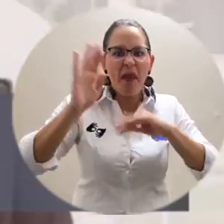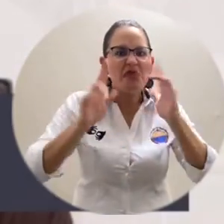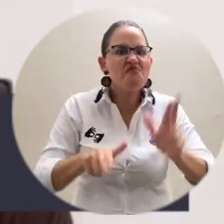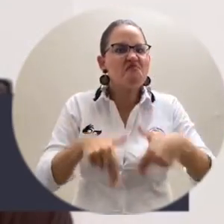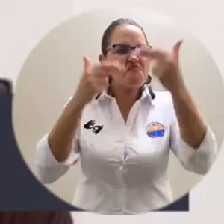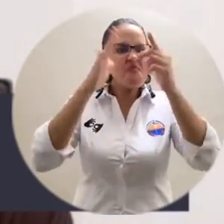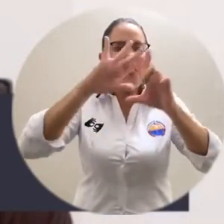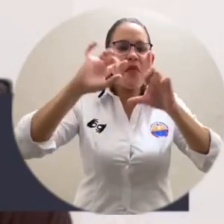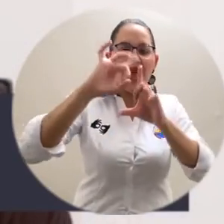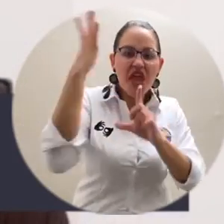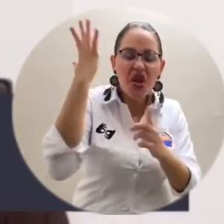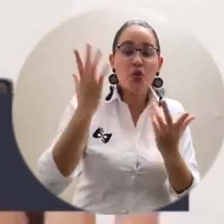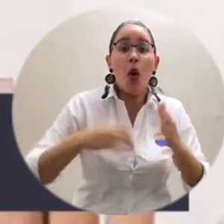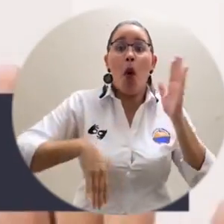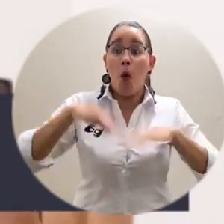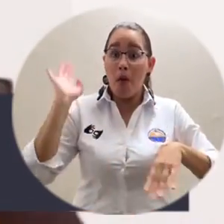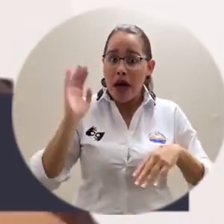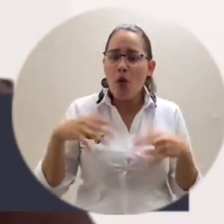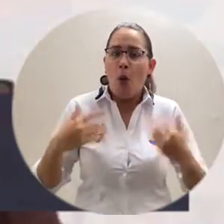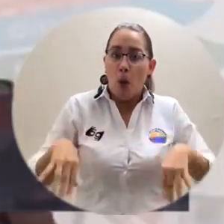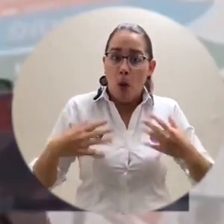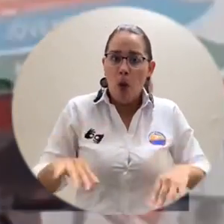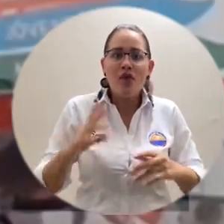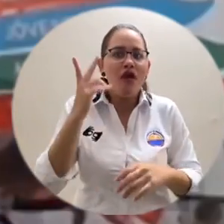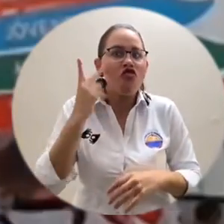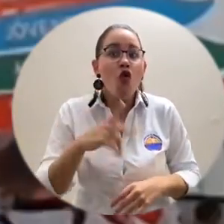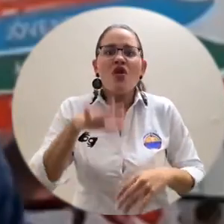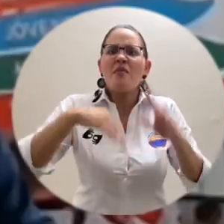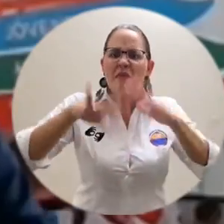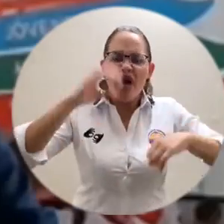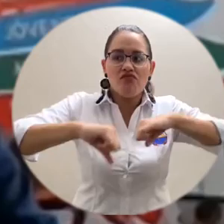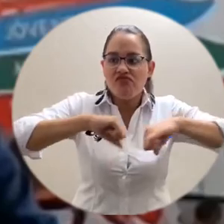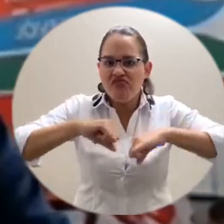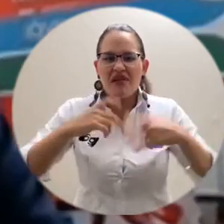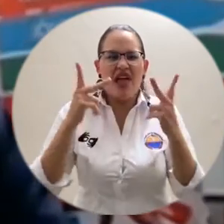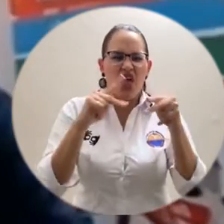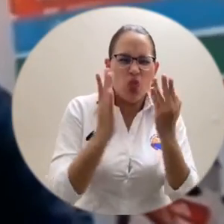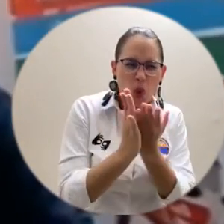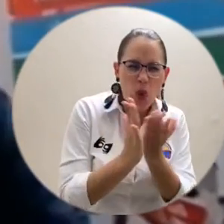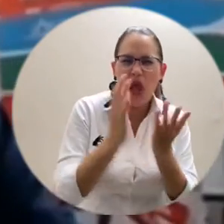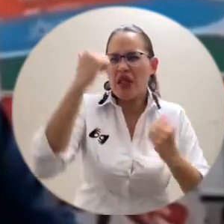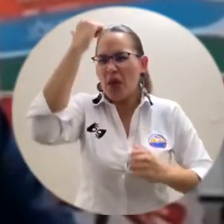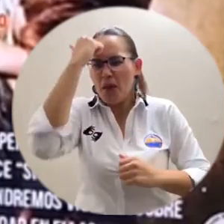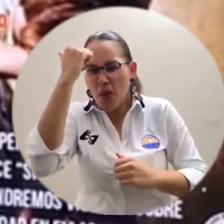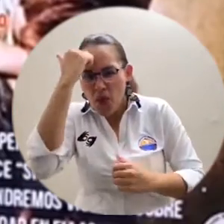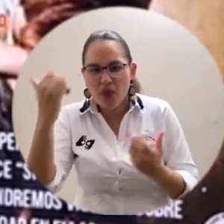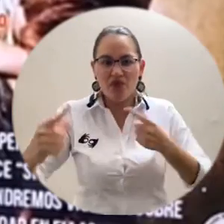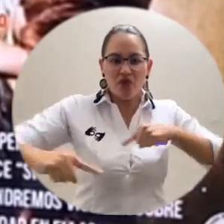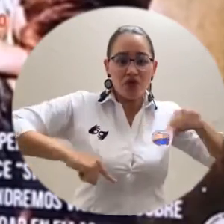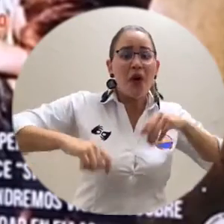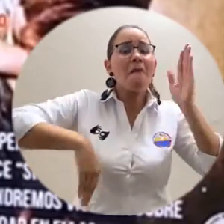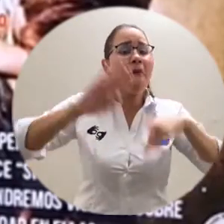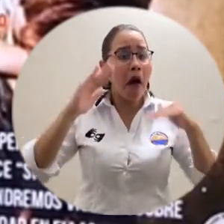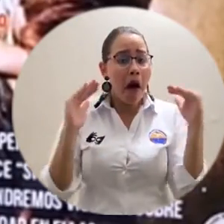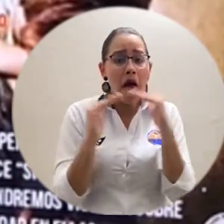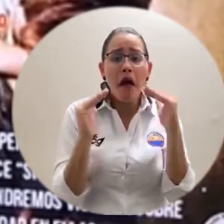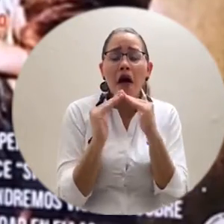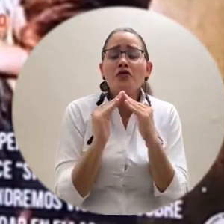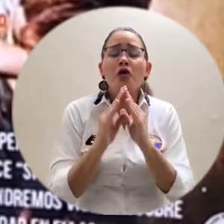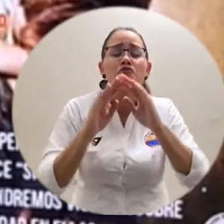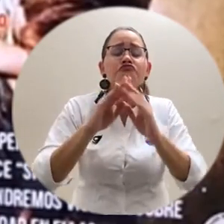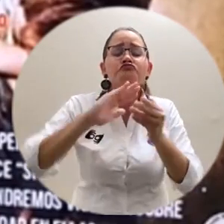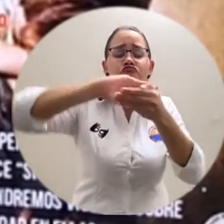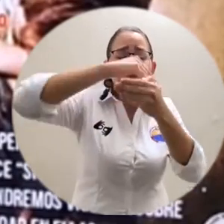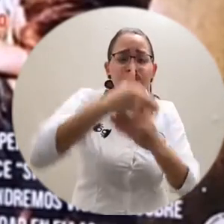digitales. A su segundo día de actividades, decenas de asistentes entre estudiantes, docentes y graduados han participado desde sus